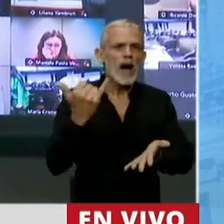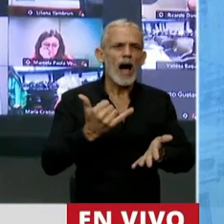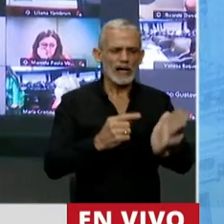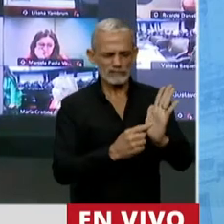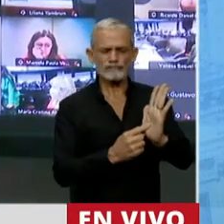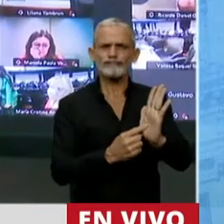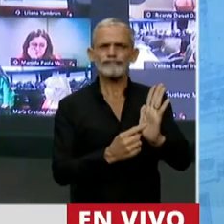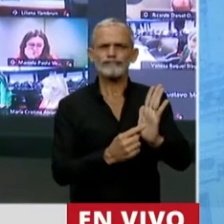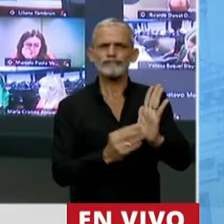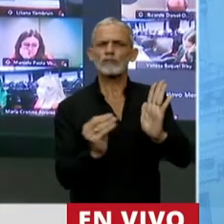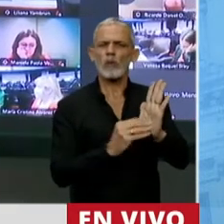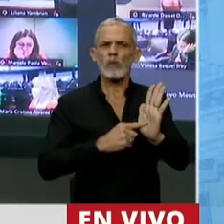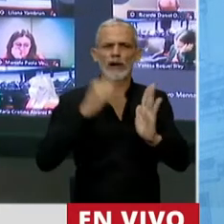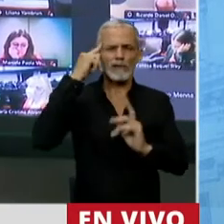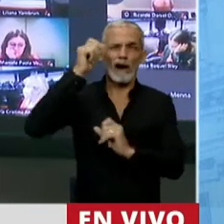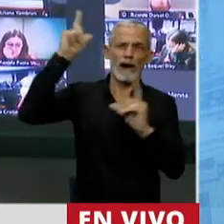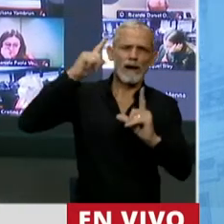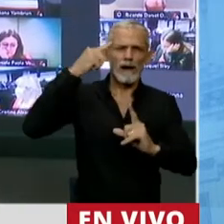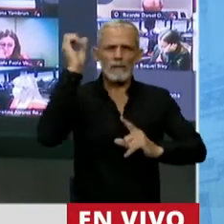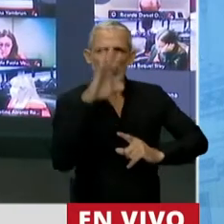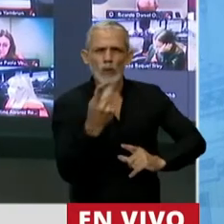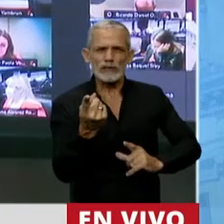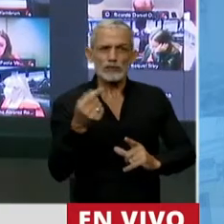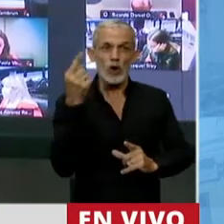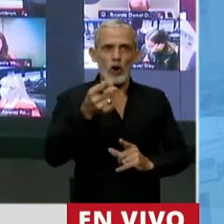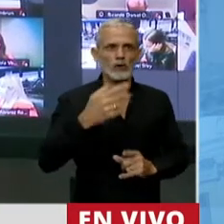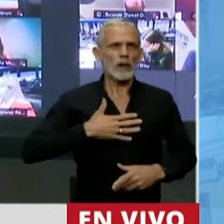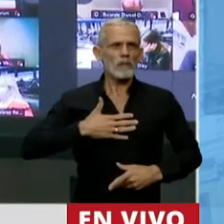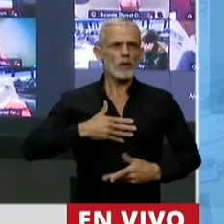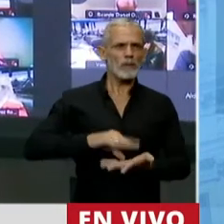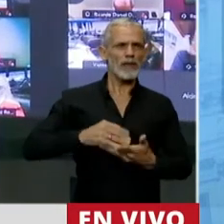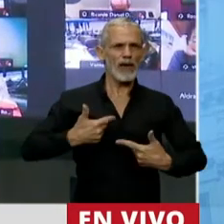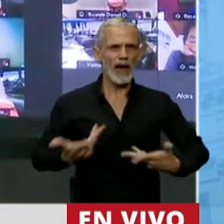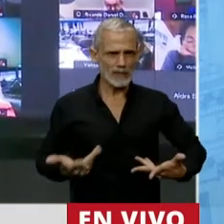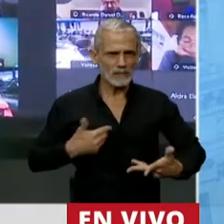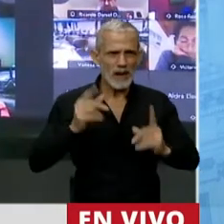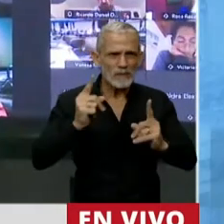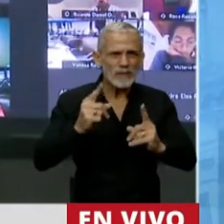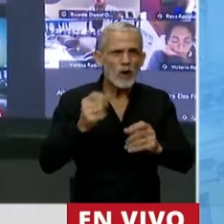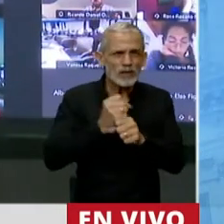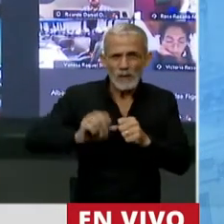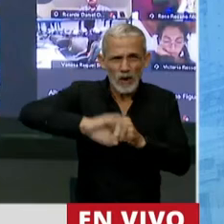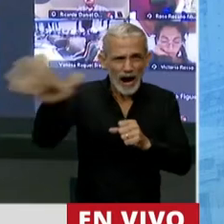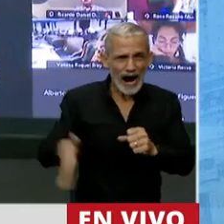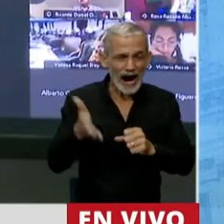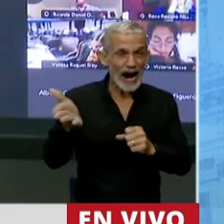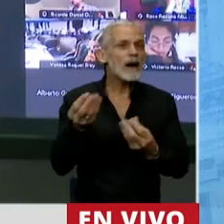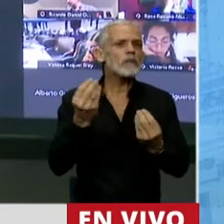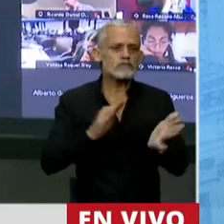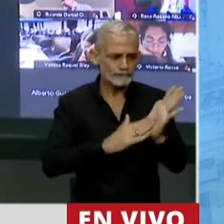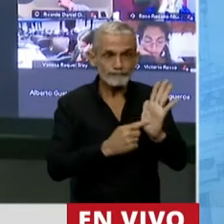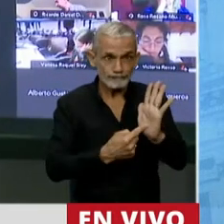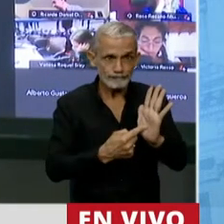prejuicio, un prejuicio ideológico, un prejuicio contra la propiedad, contra la misma ruralidad, porque se está